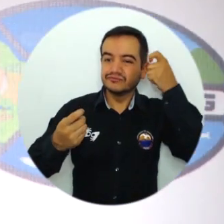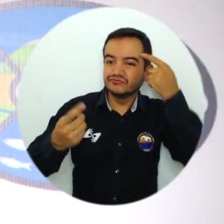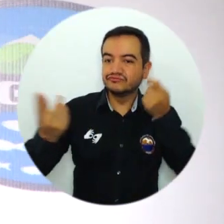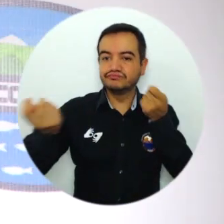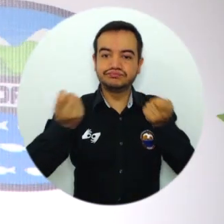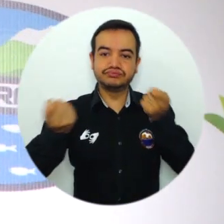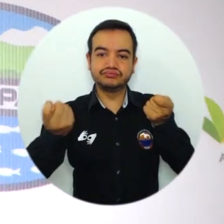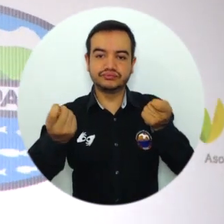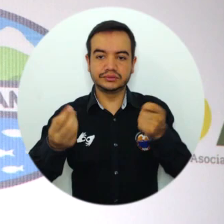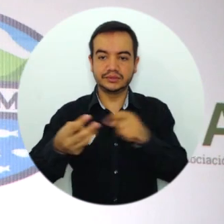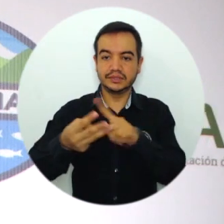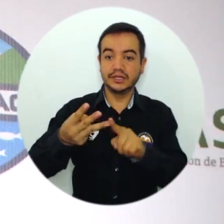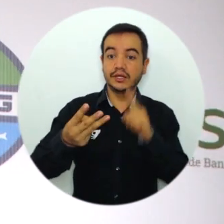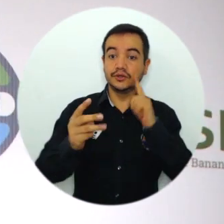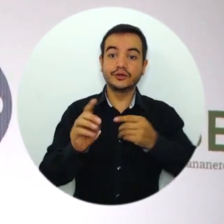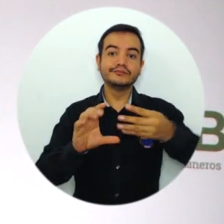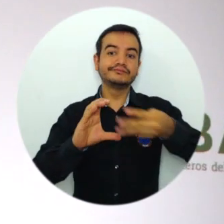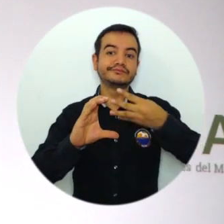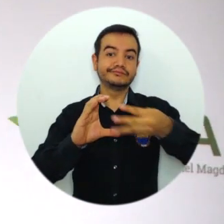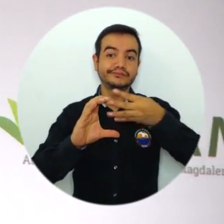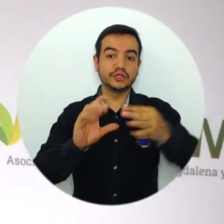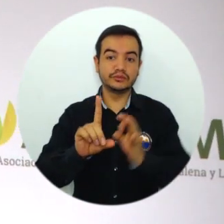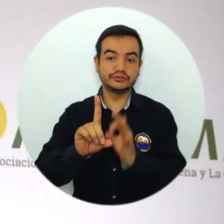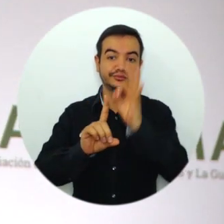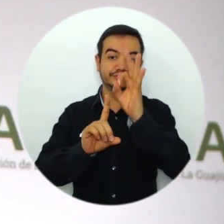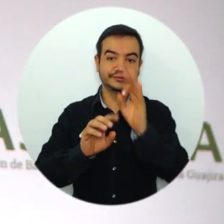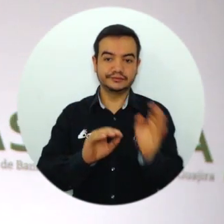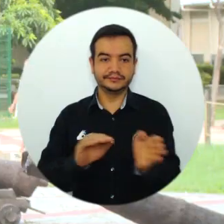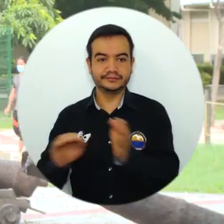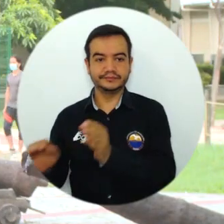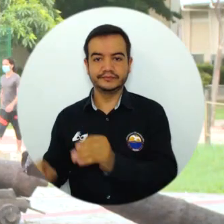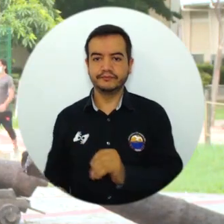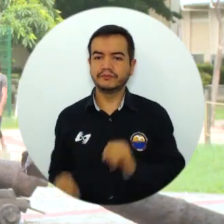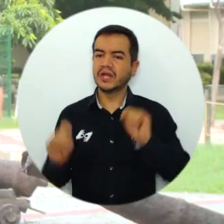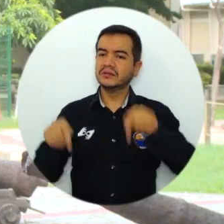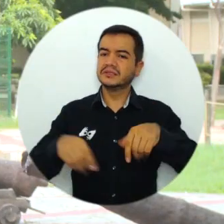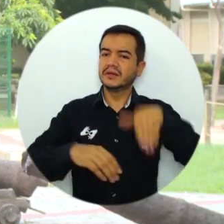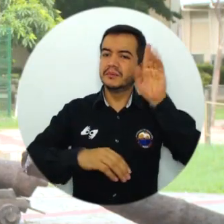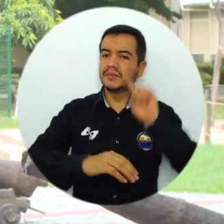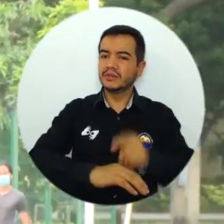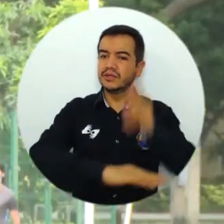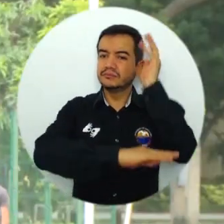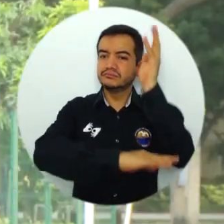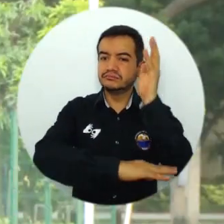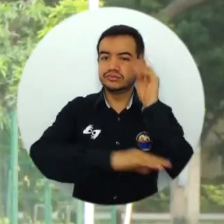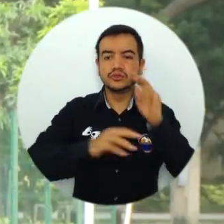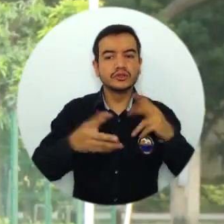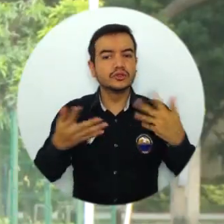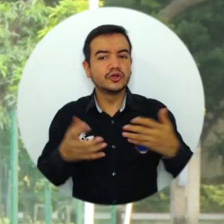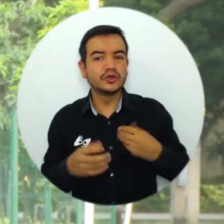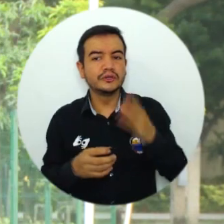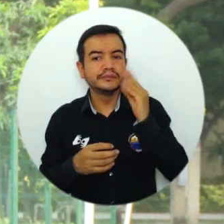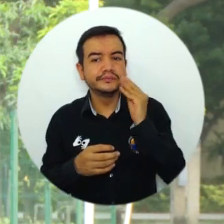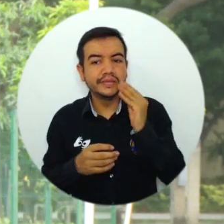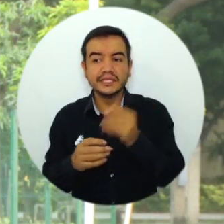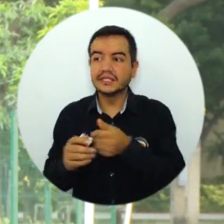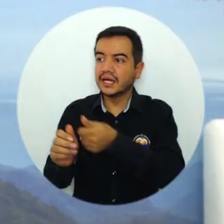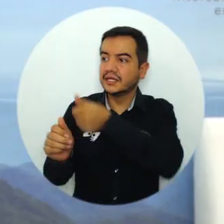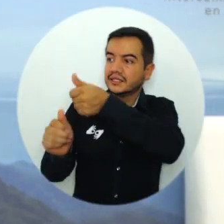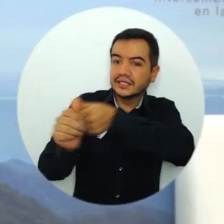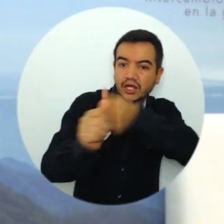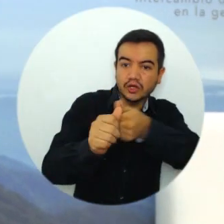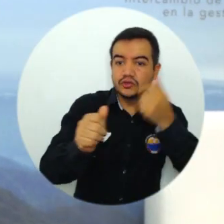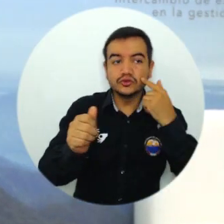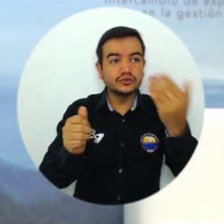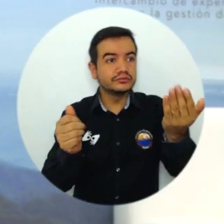mitigación al cambio climático. Básicamente fue un panel para poder dialogar un poco acerca de las experiencias vividas por parte de